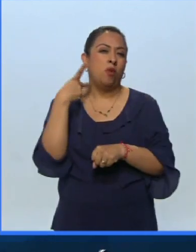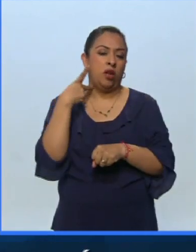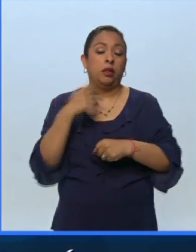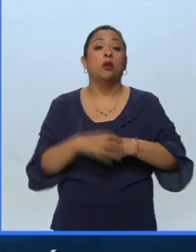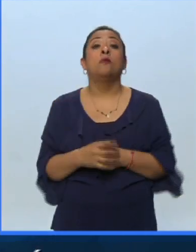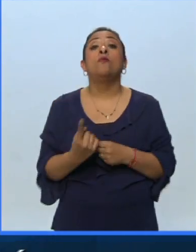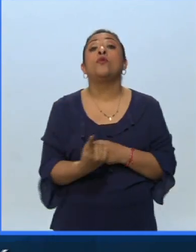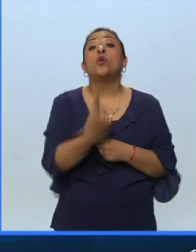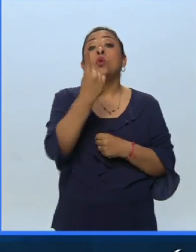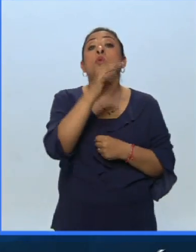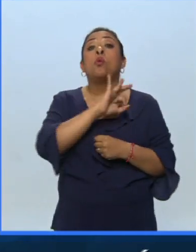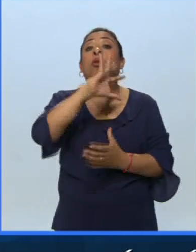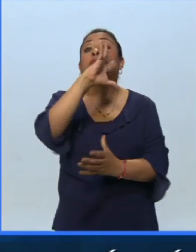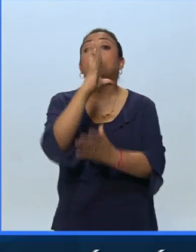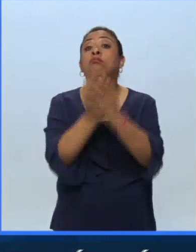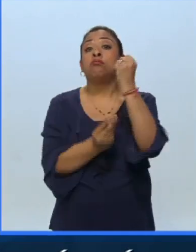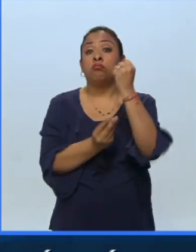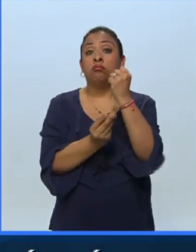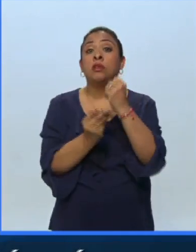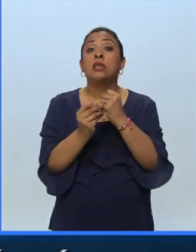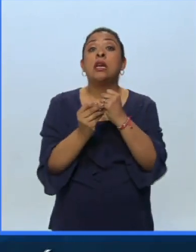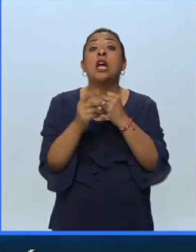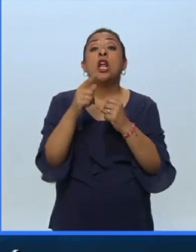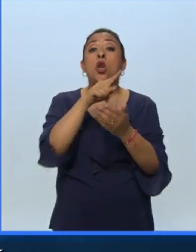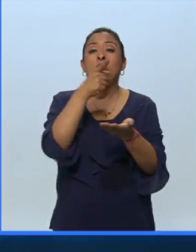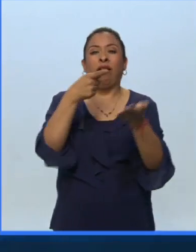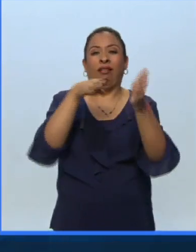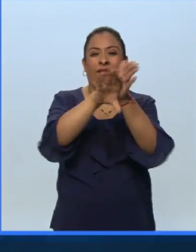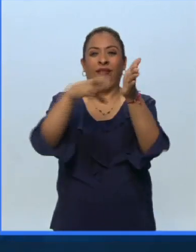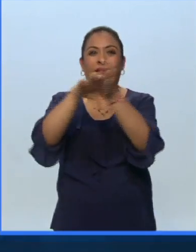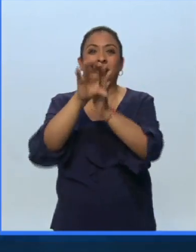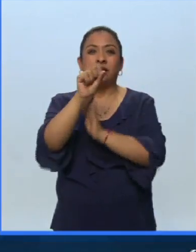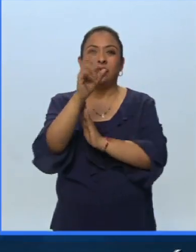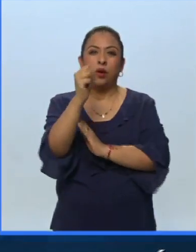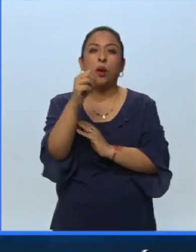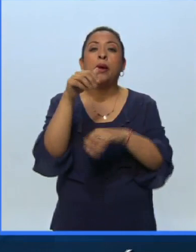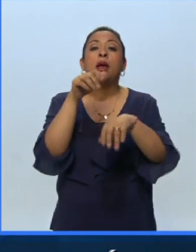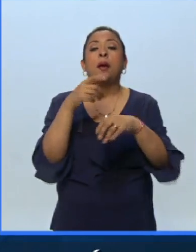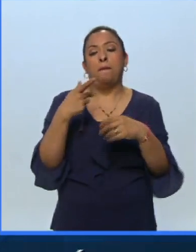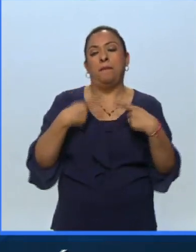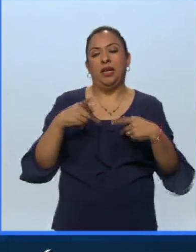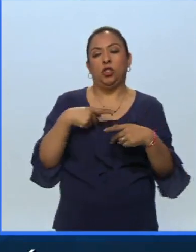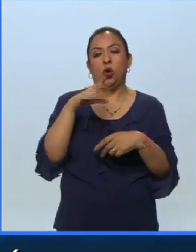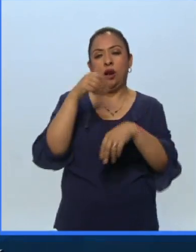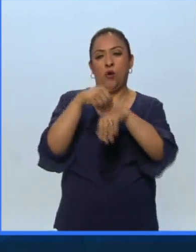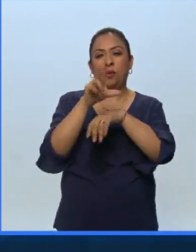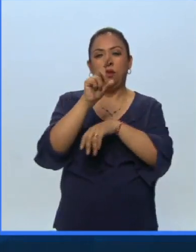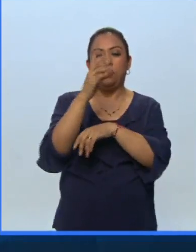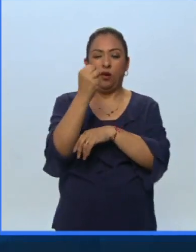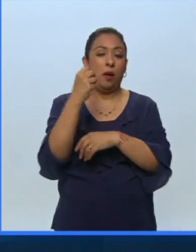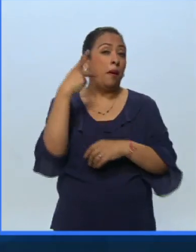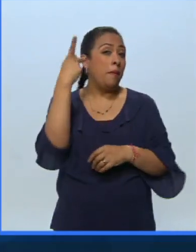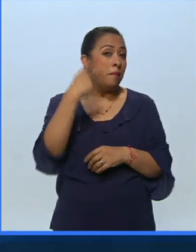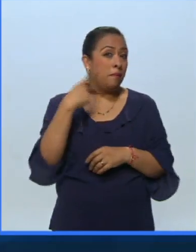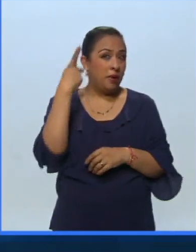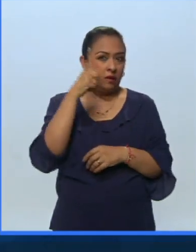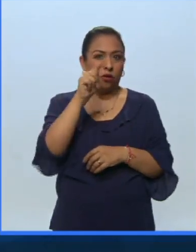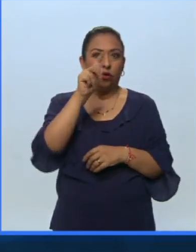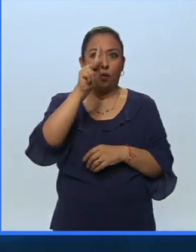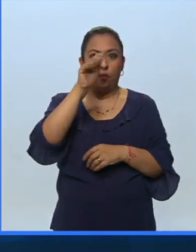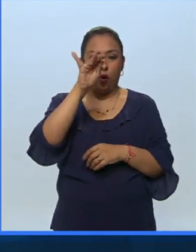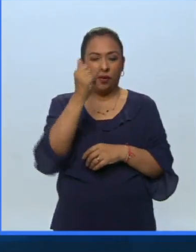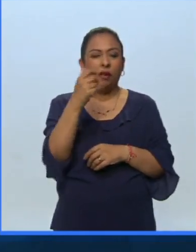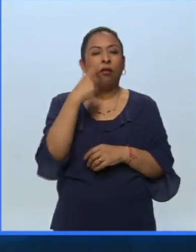solo uno pudo escapar de sus 69 celtas el prisionero número 39 el príncipe Piotr Kropotkin